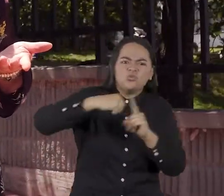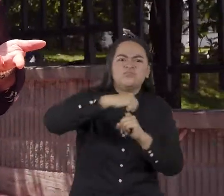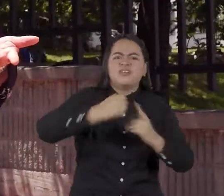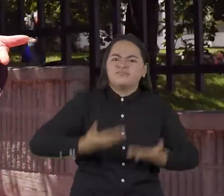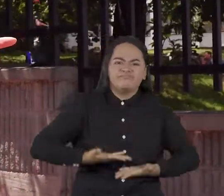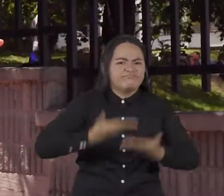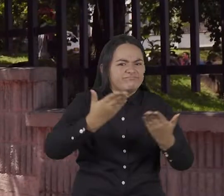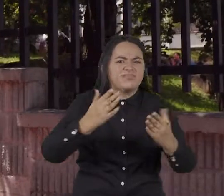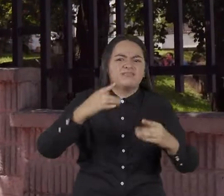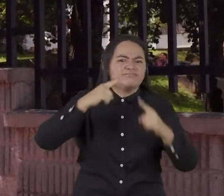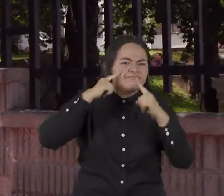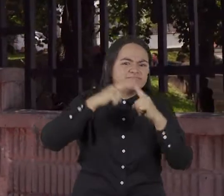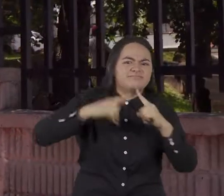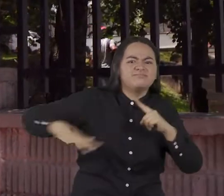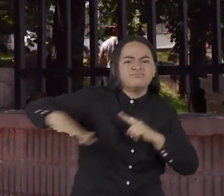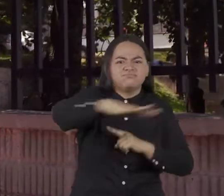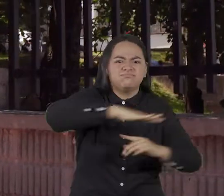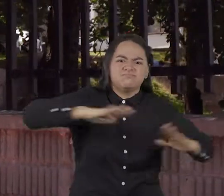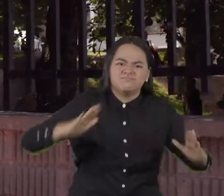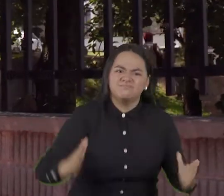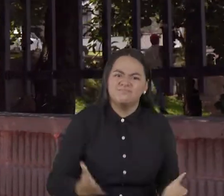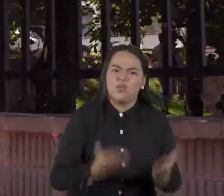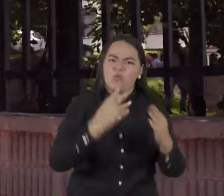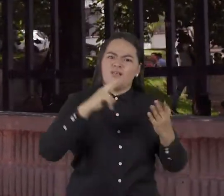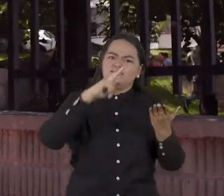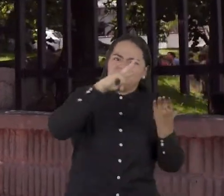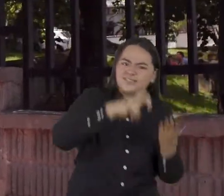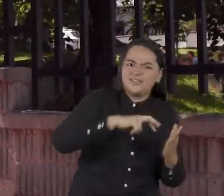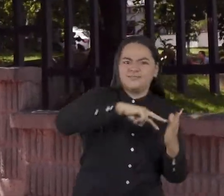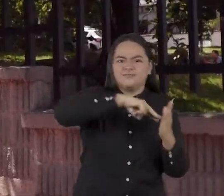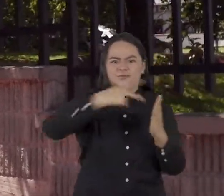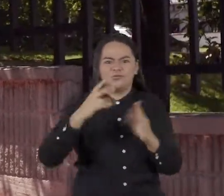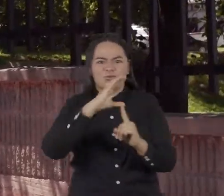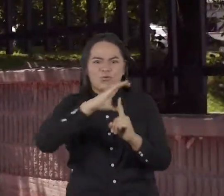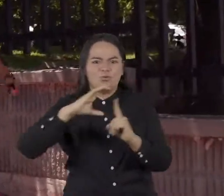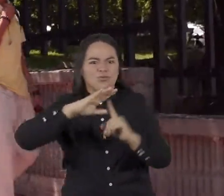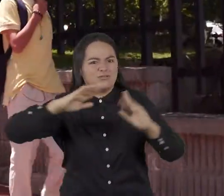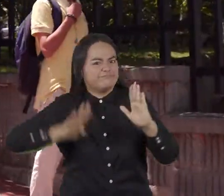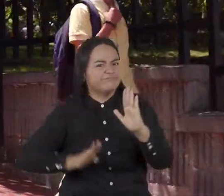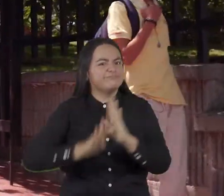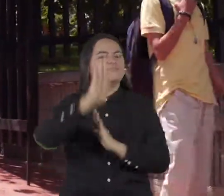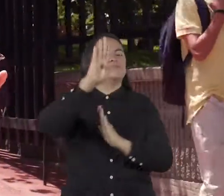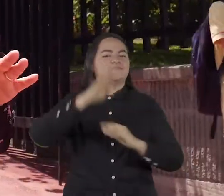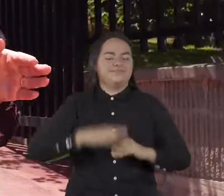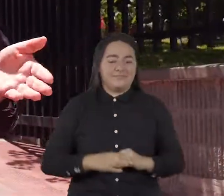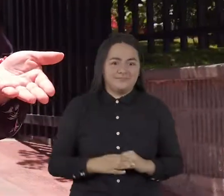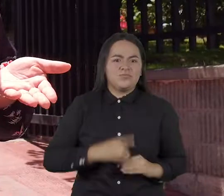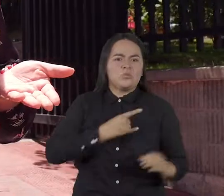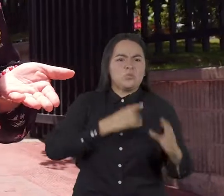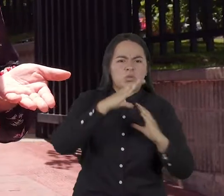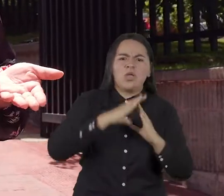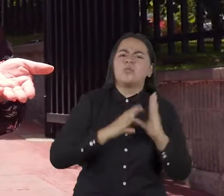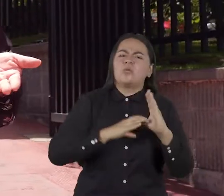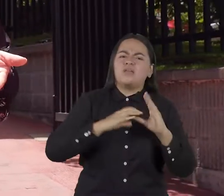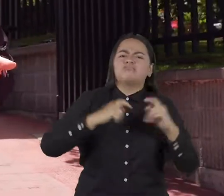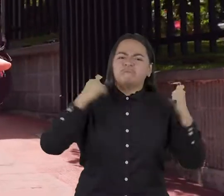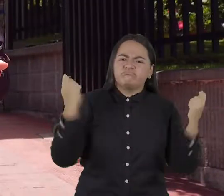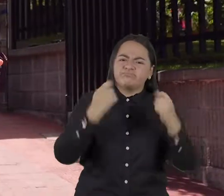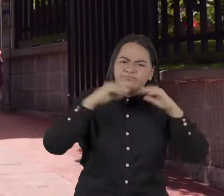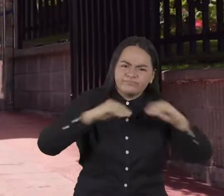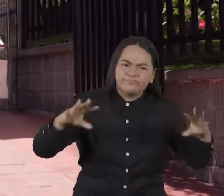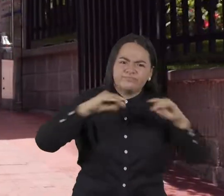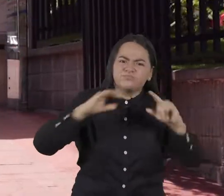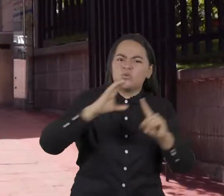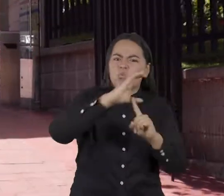innovar en desarrollos científicos, tecnológicos y culturales. Promovemos desde los diferentes escenarios una cultura para la paz, la